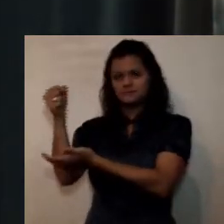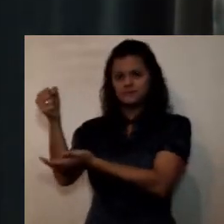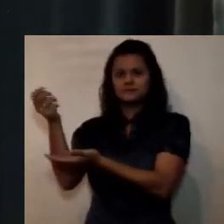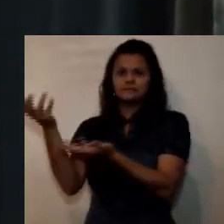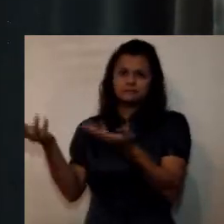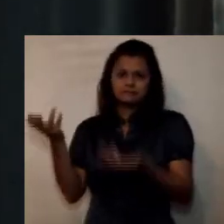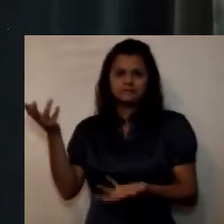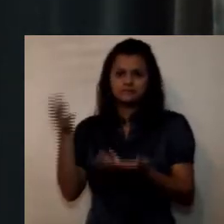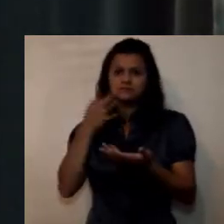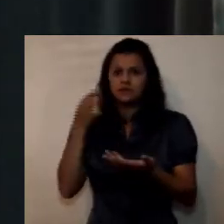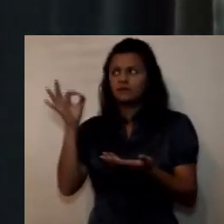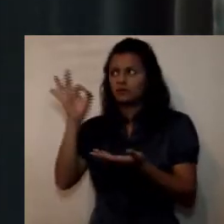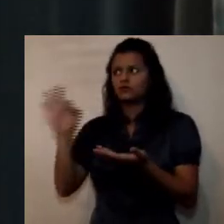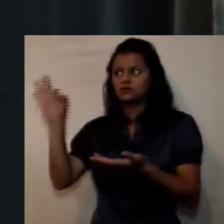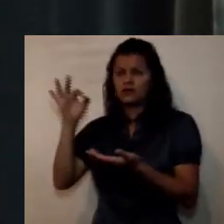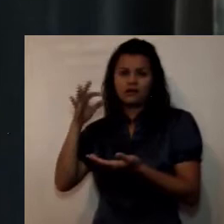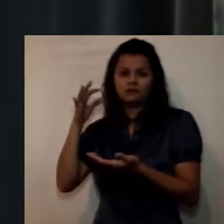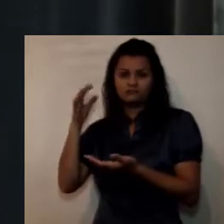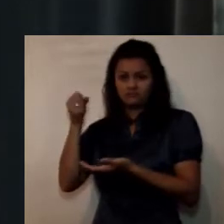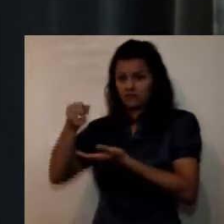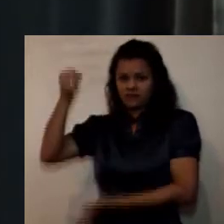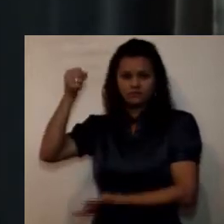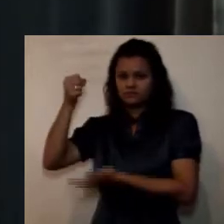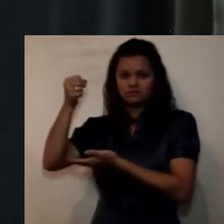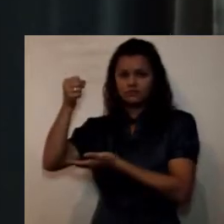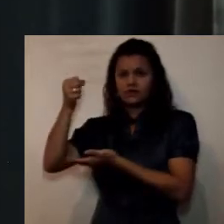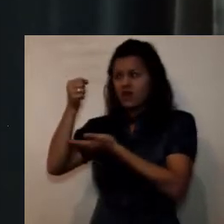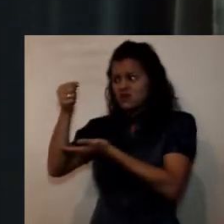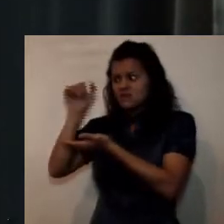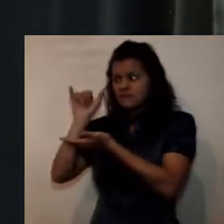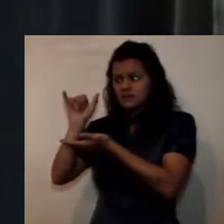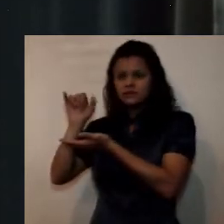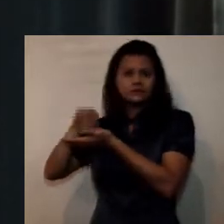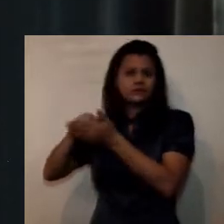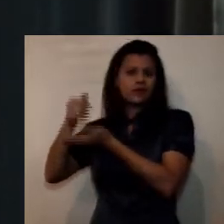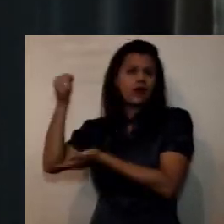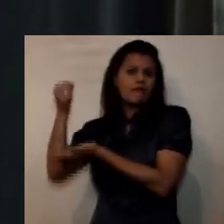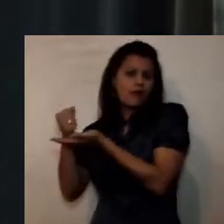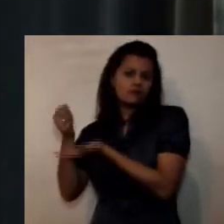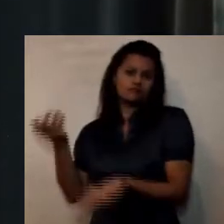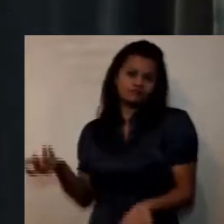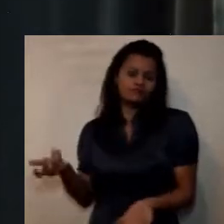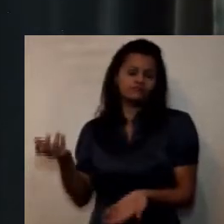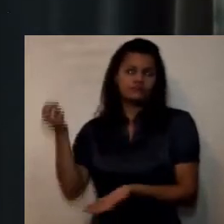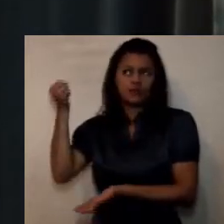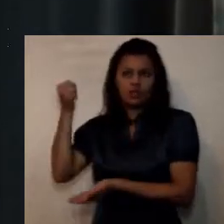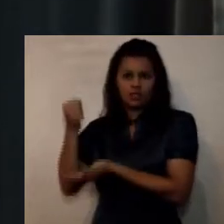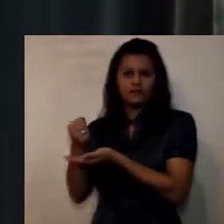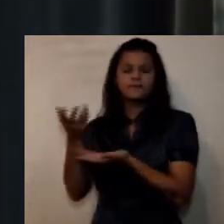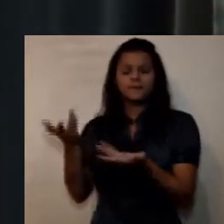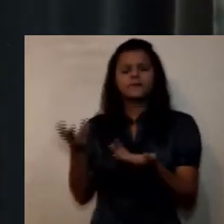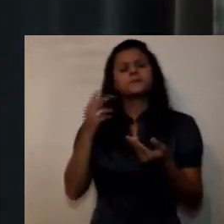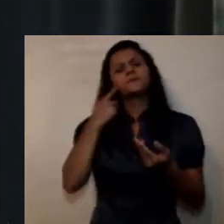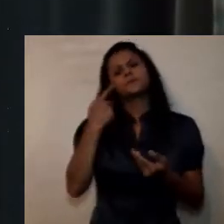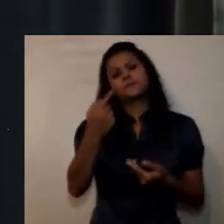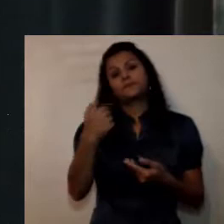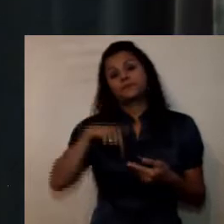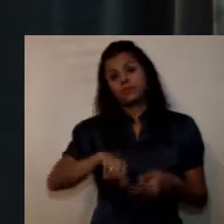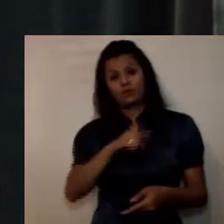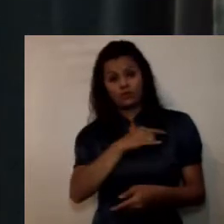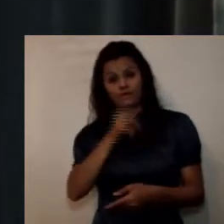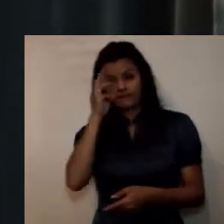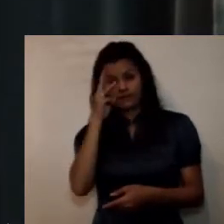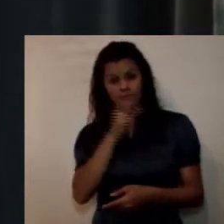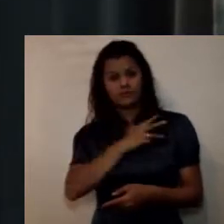la baja sin embargo la universidad es una de las pocas universidades que puede garantizar que la planta